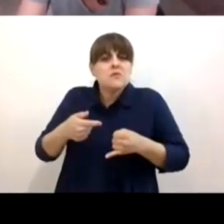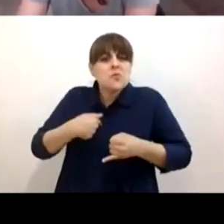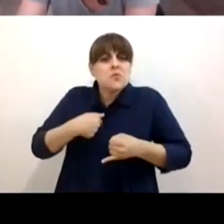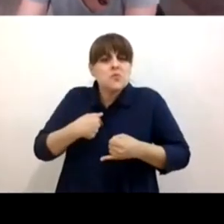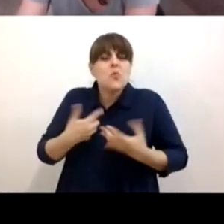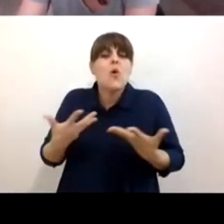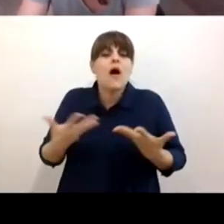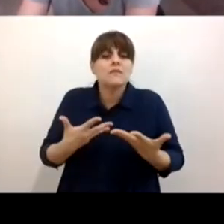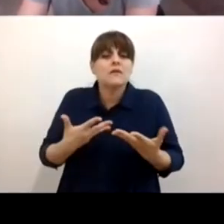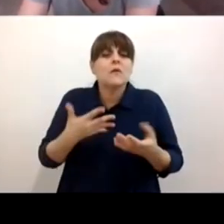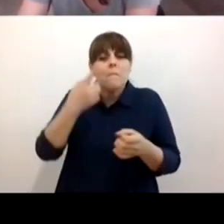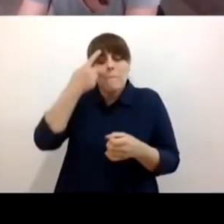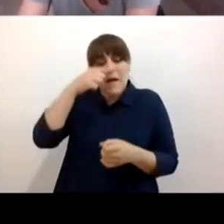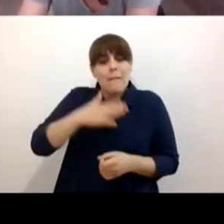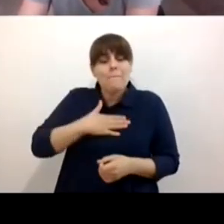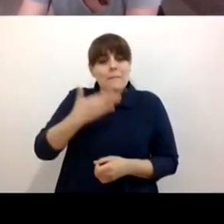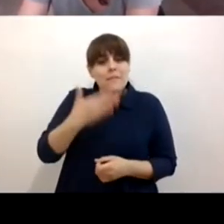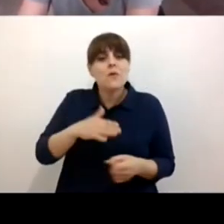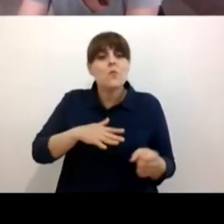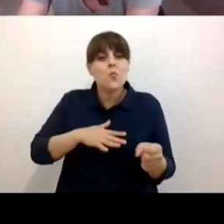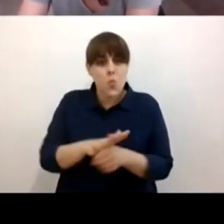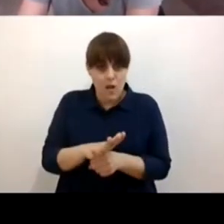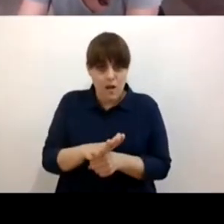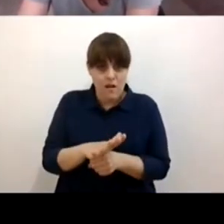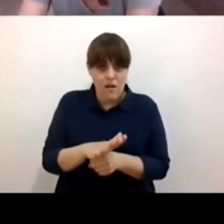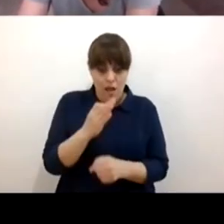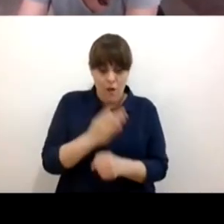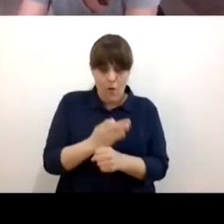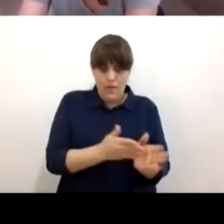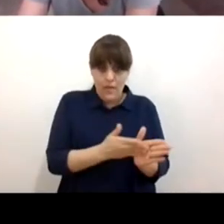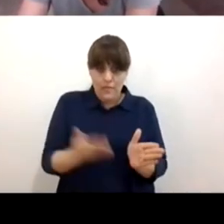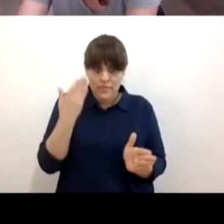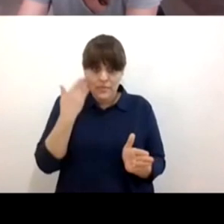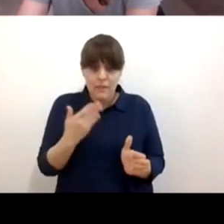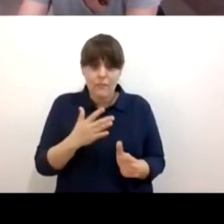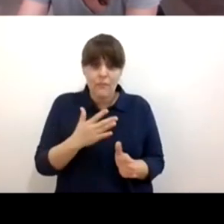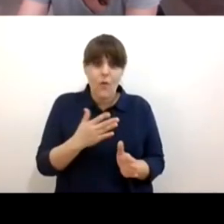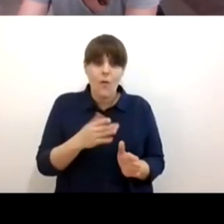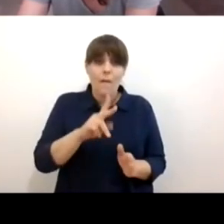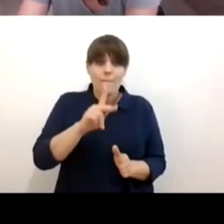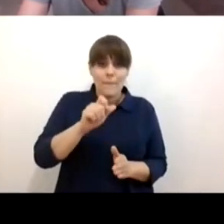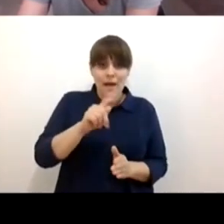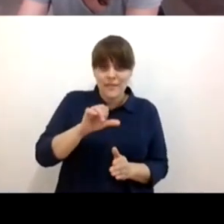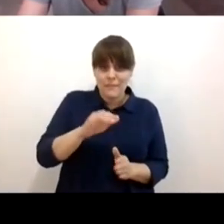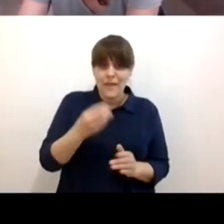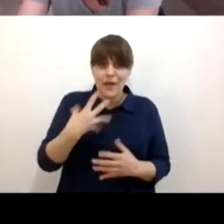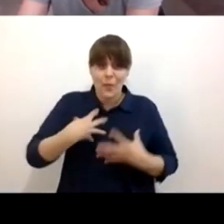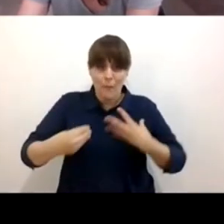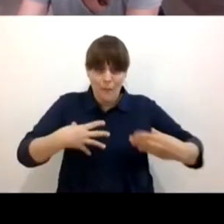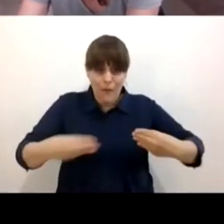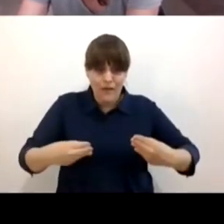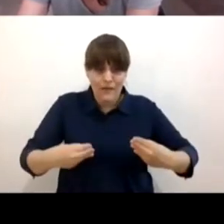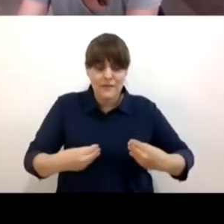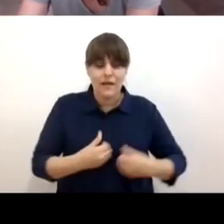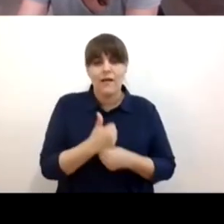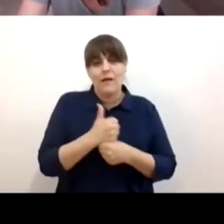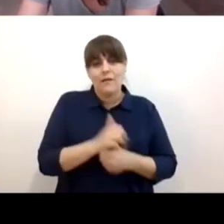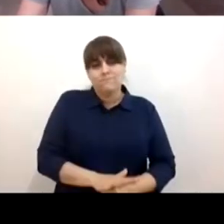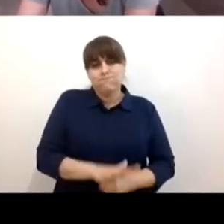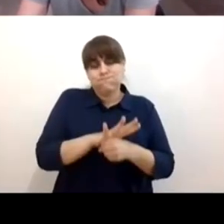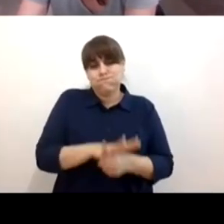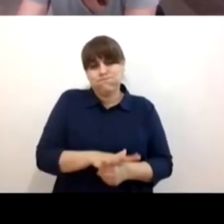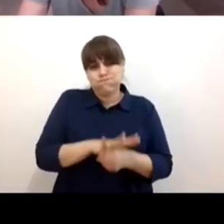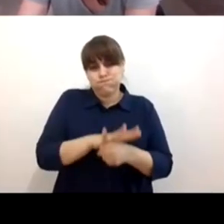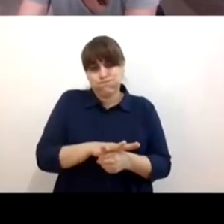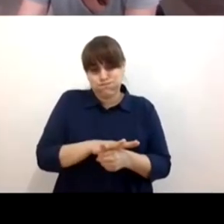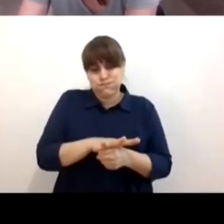duelos y este momento de pandemia son momentos de estrés y el estrés y ansiedad juntos difícilmente uno puede